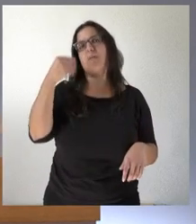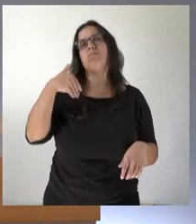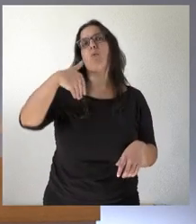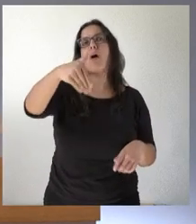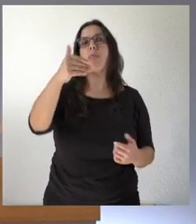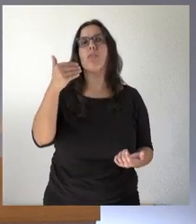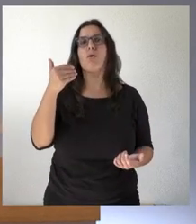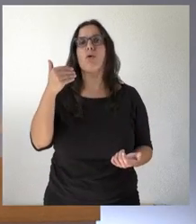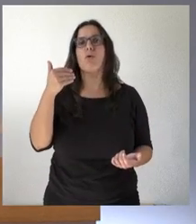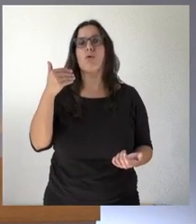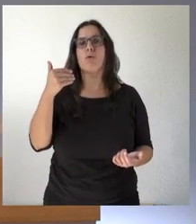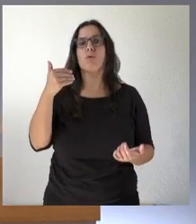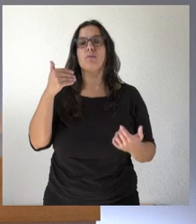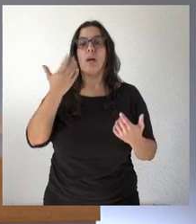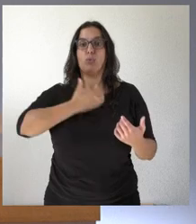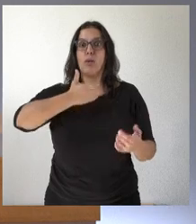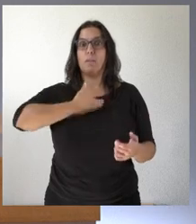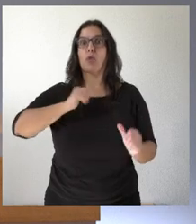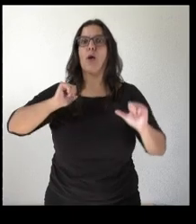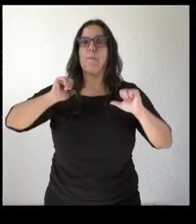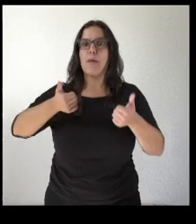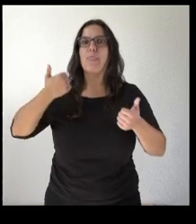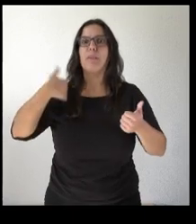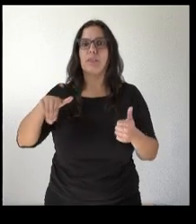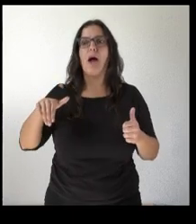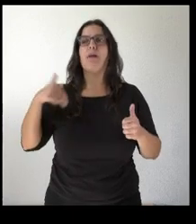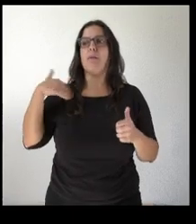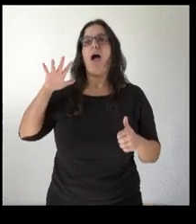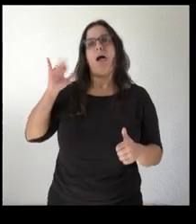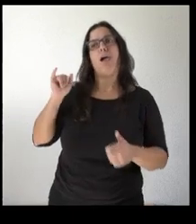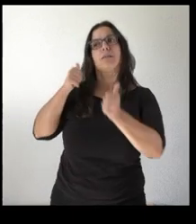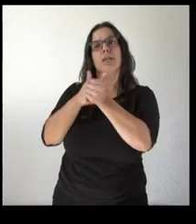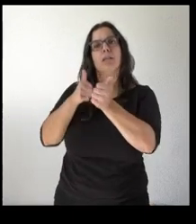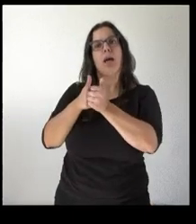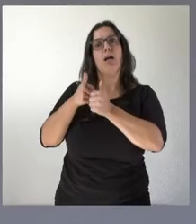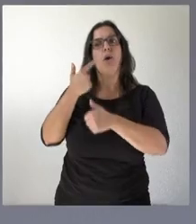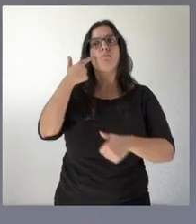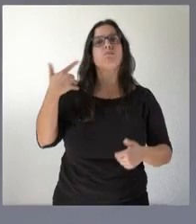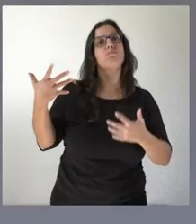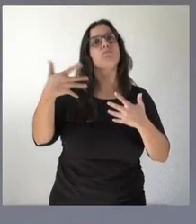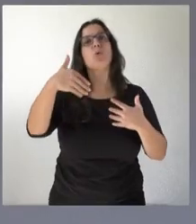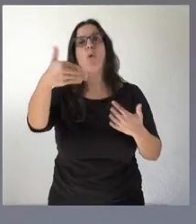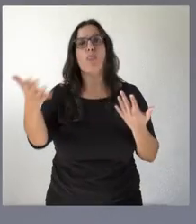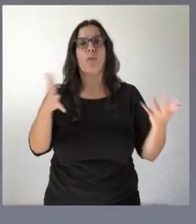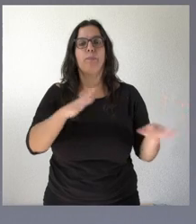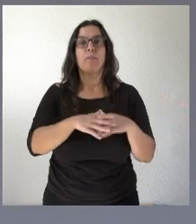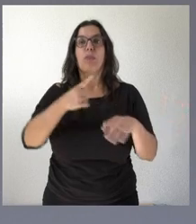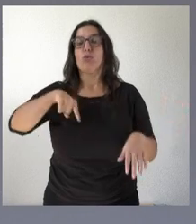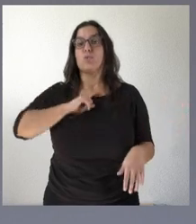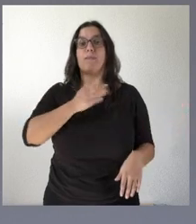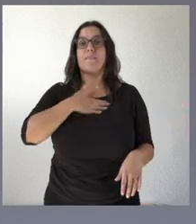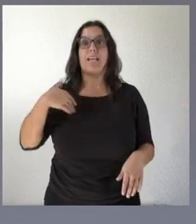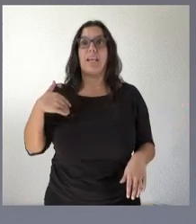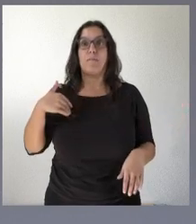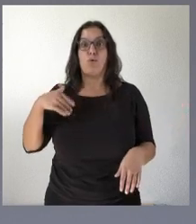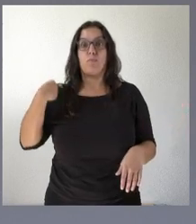efecto que los ayuntamientos empiecen a notar que pueden contar con secretarios? Pues hombre el efecto que pretendemos es que sea desde